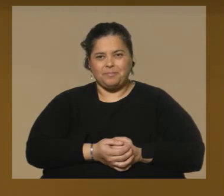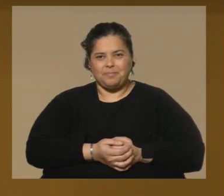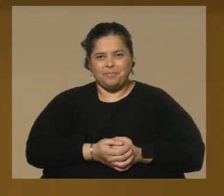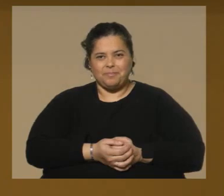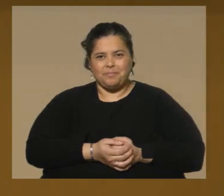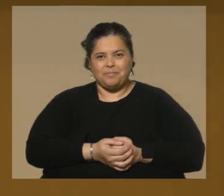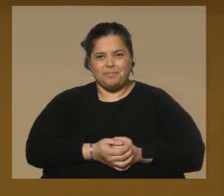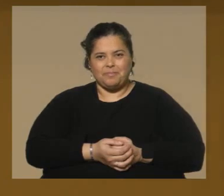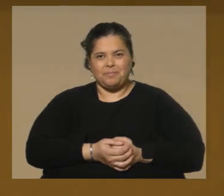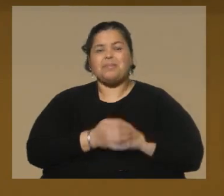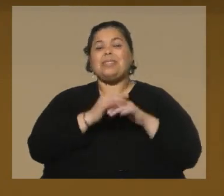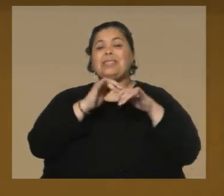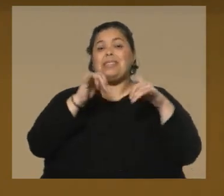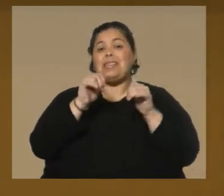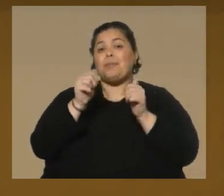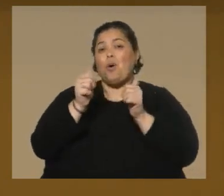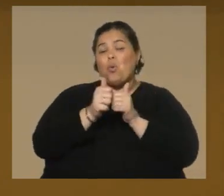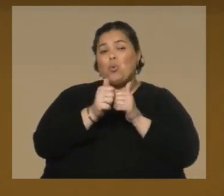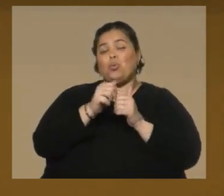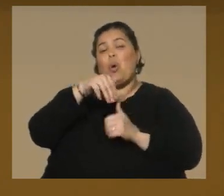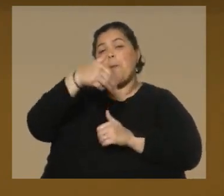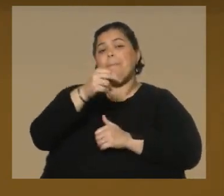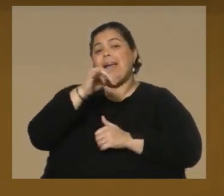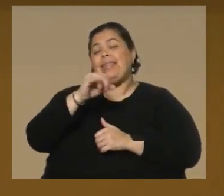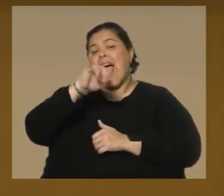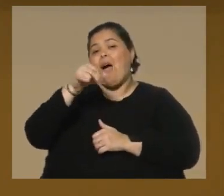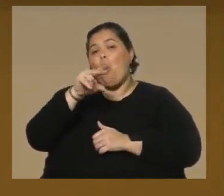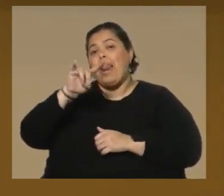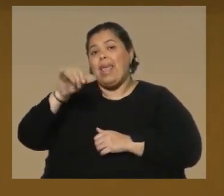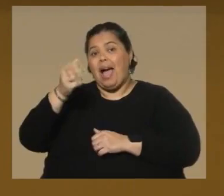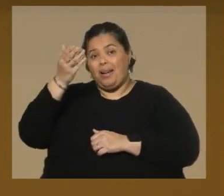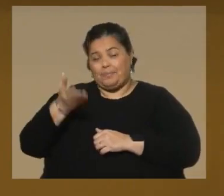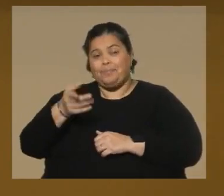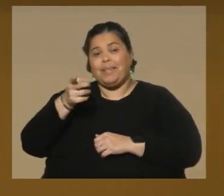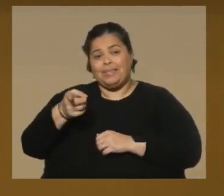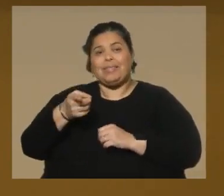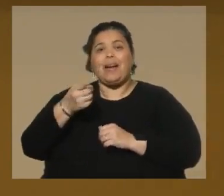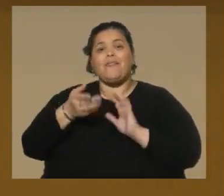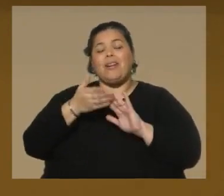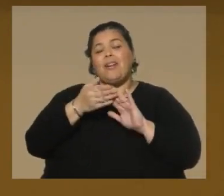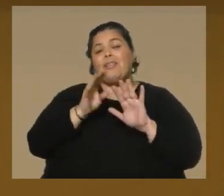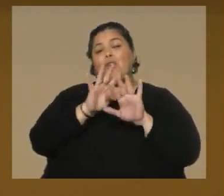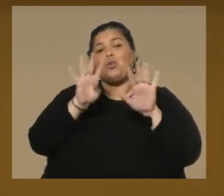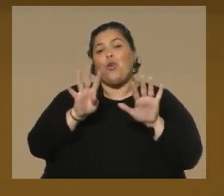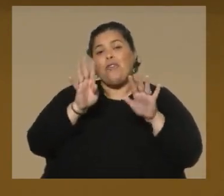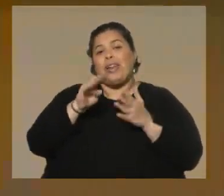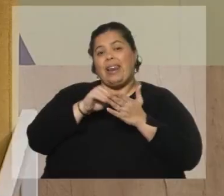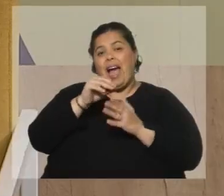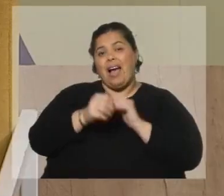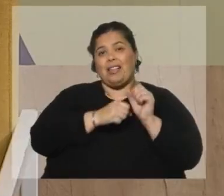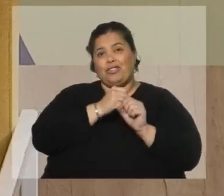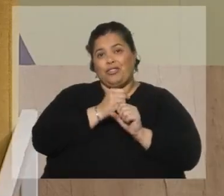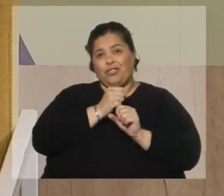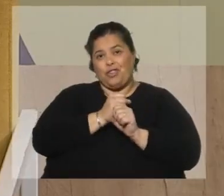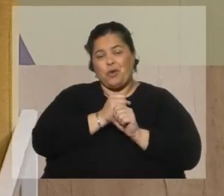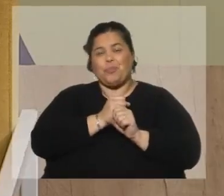Ya estamos junto a María Julia Gamaño, ella es curadora de la escena vocal que llevaba por su novena edición. María Julia, bienvenida, un gusto